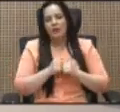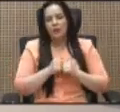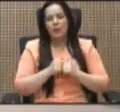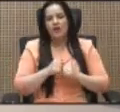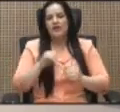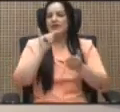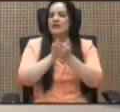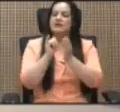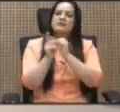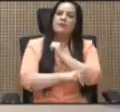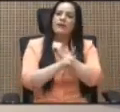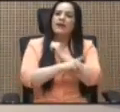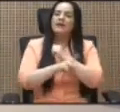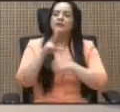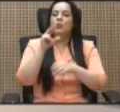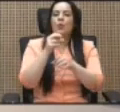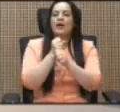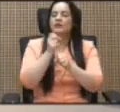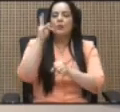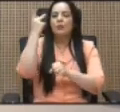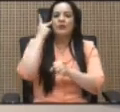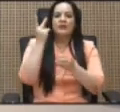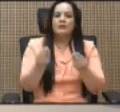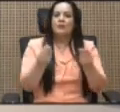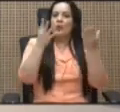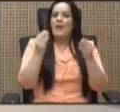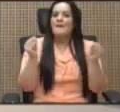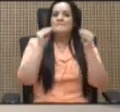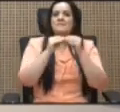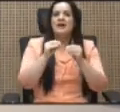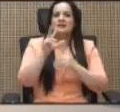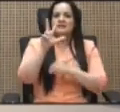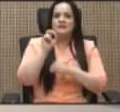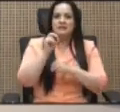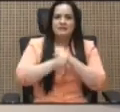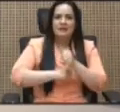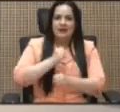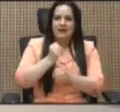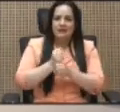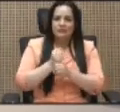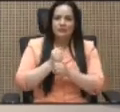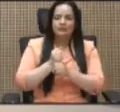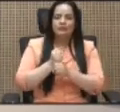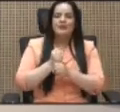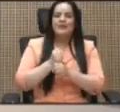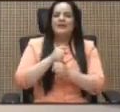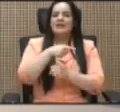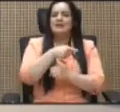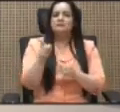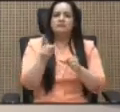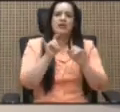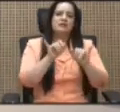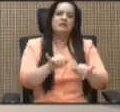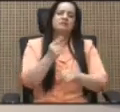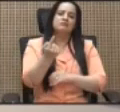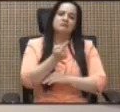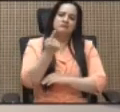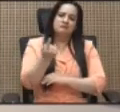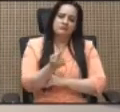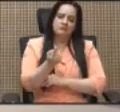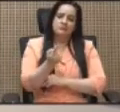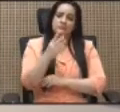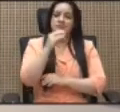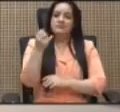país no le ha generado política pública en más de 30 años, que están desamparados y que si hoy no